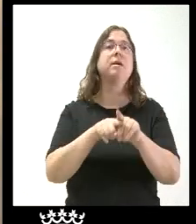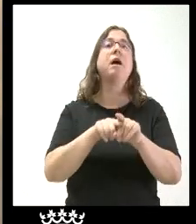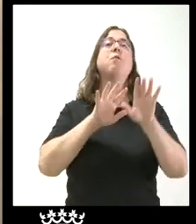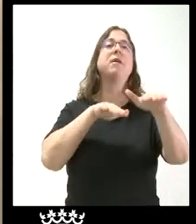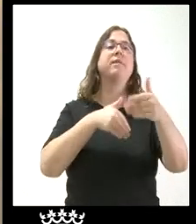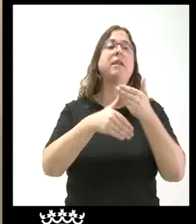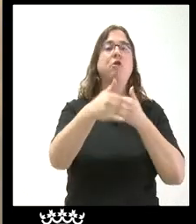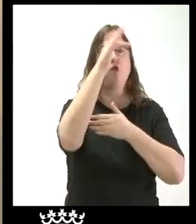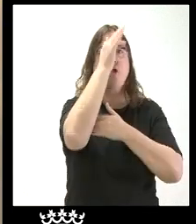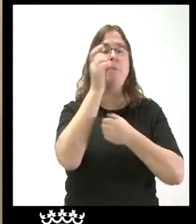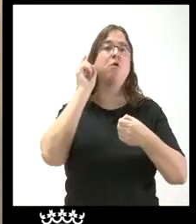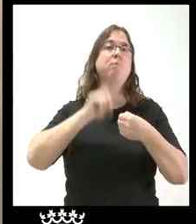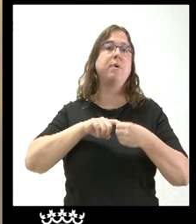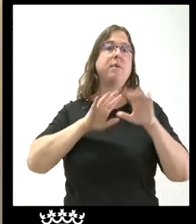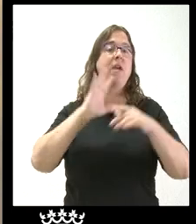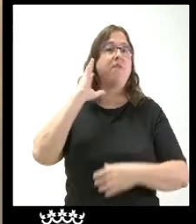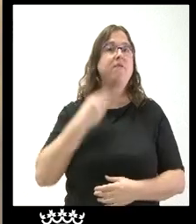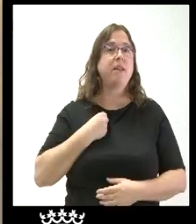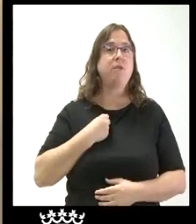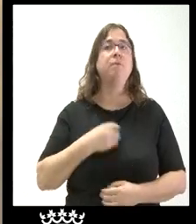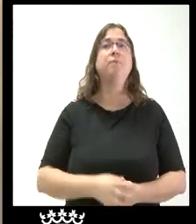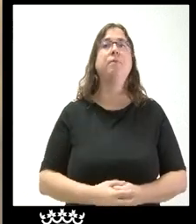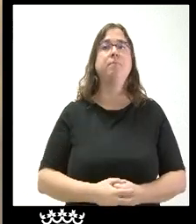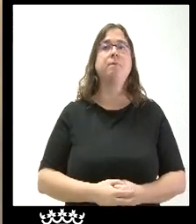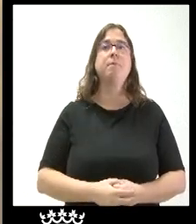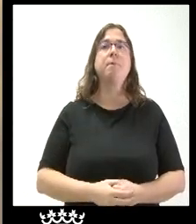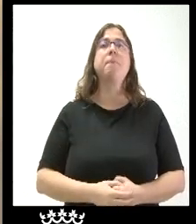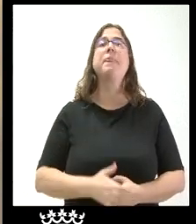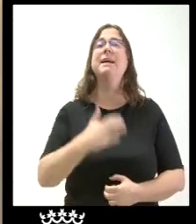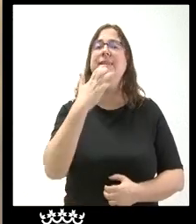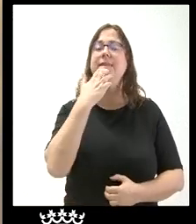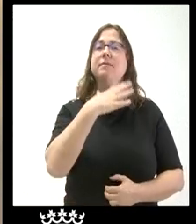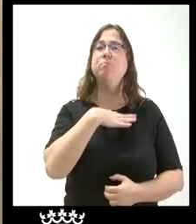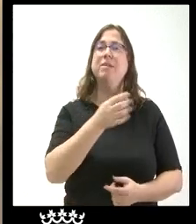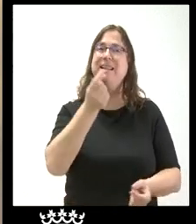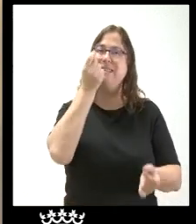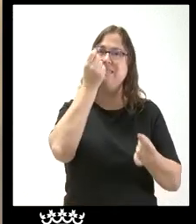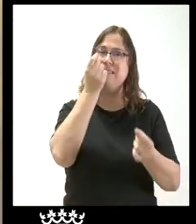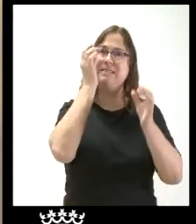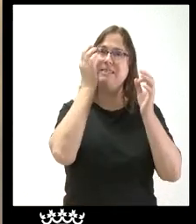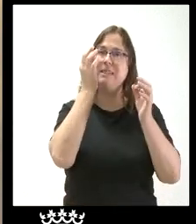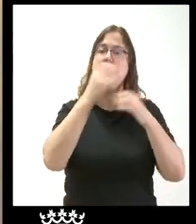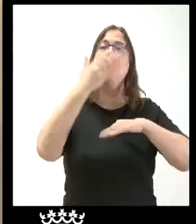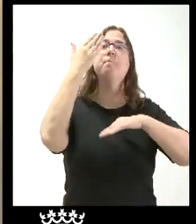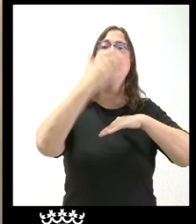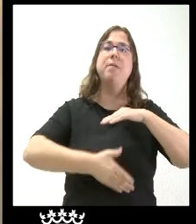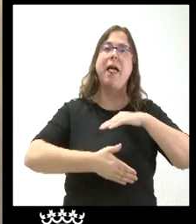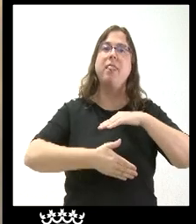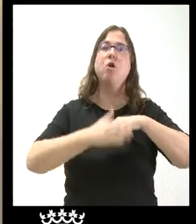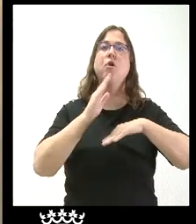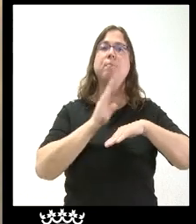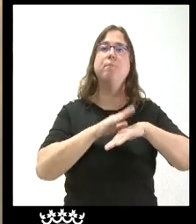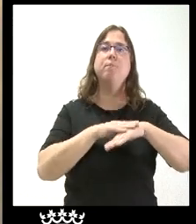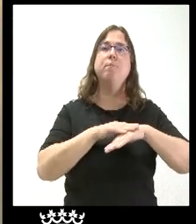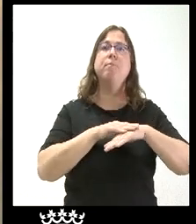la manifestación del domingo en el Bierzo y si me puede concretar qué plazos maneja la Junta para